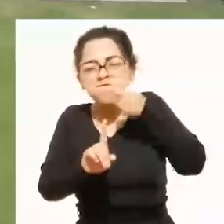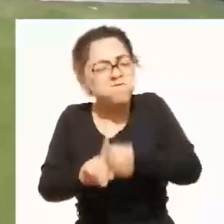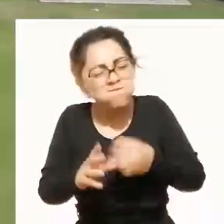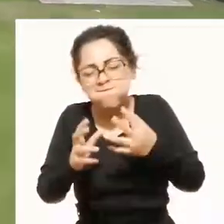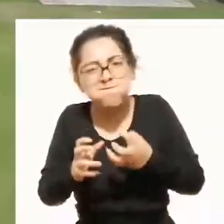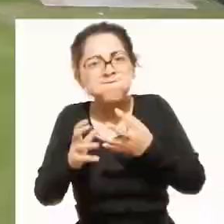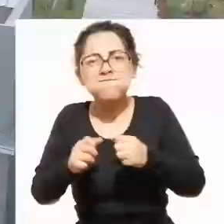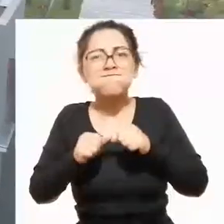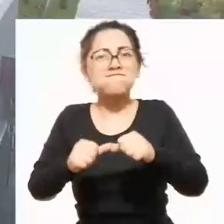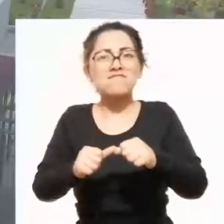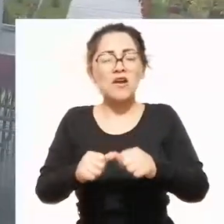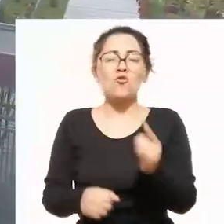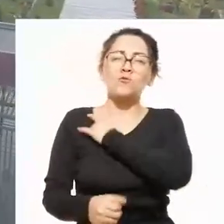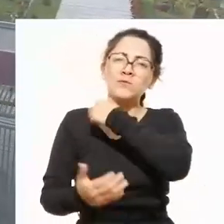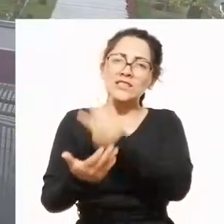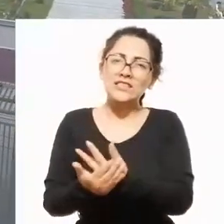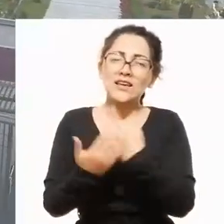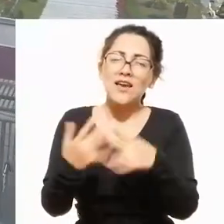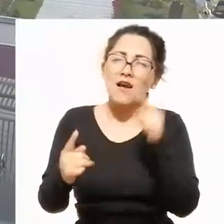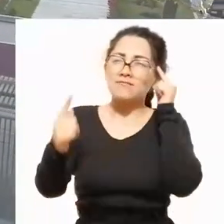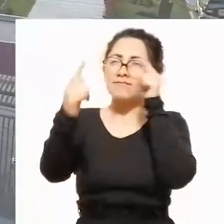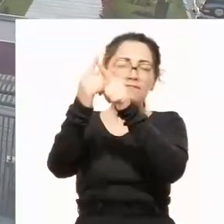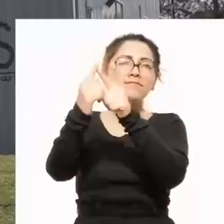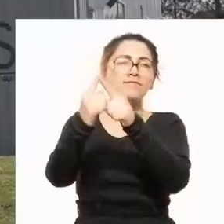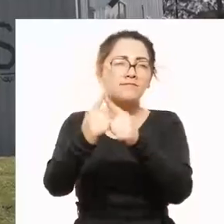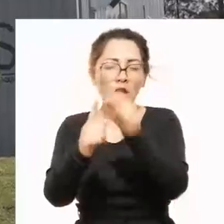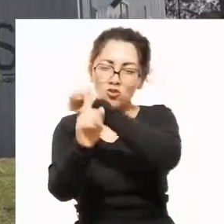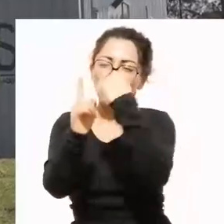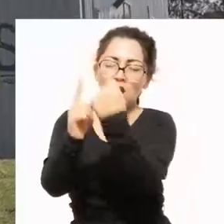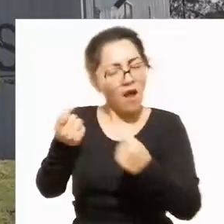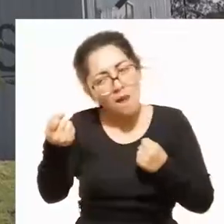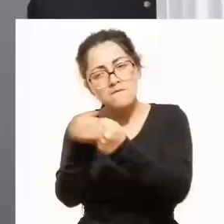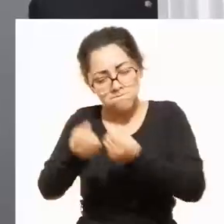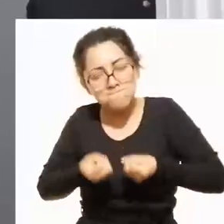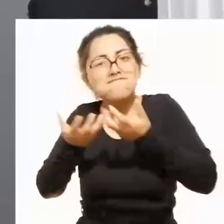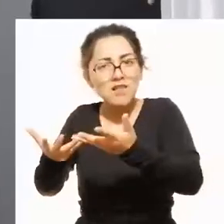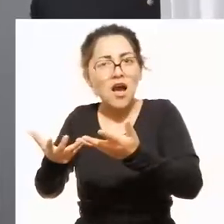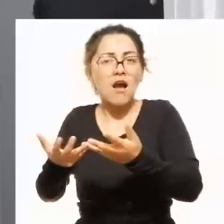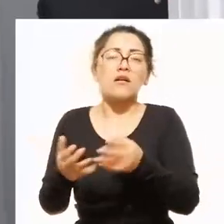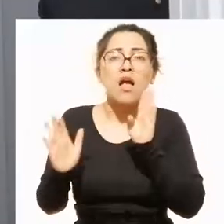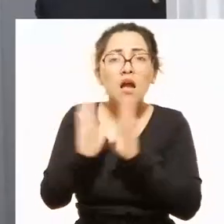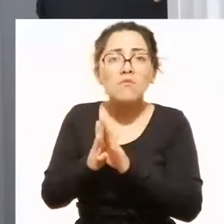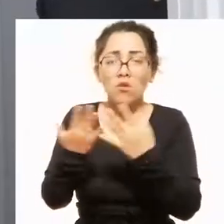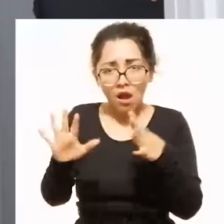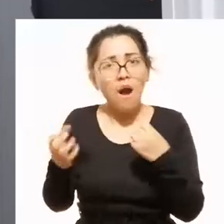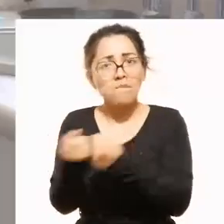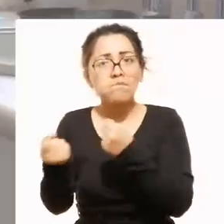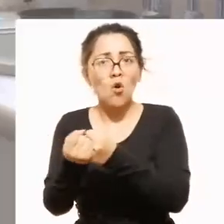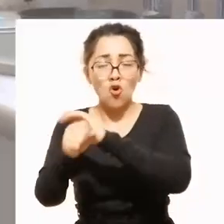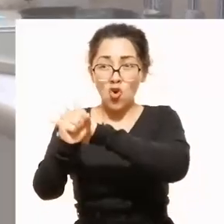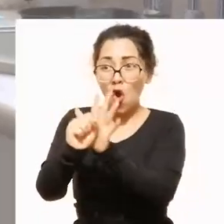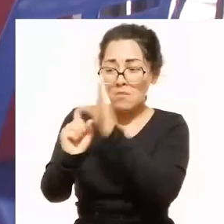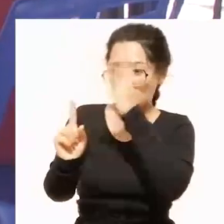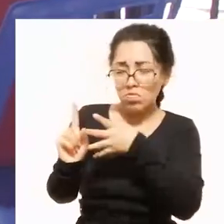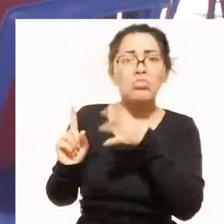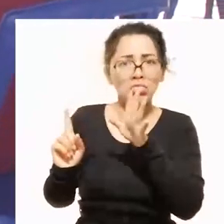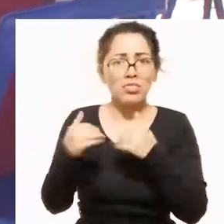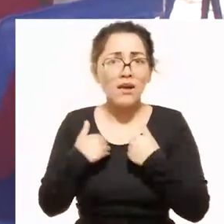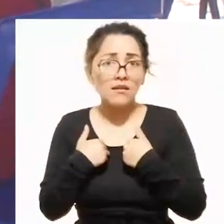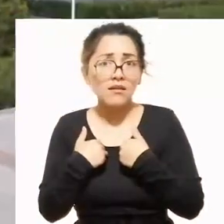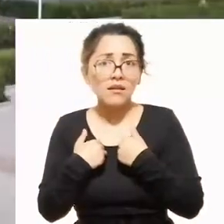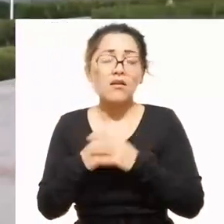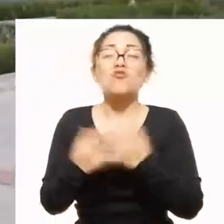ante la adversidad, una universidad que se proyecta hacia la sociedad brindando el apoyo necesario para detectar a tiempo el COVID-19